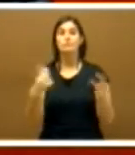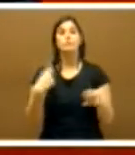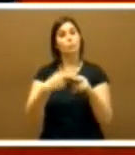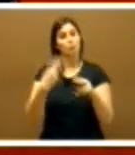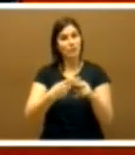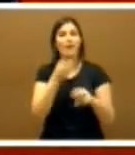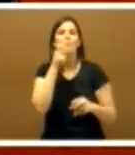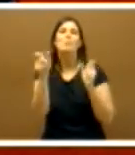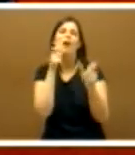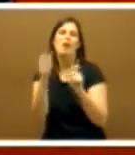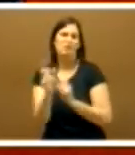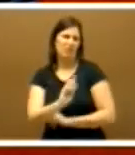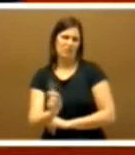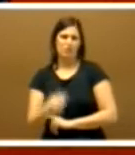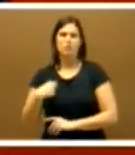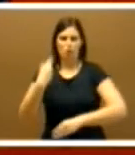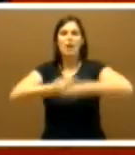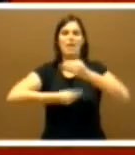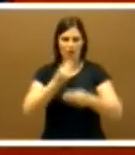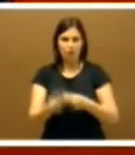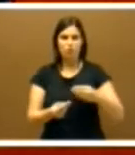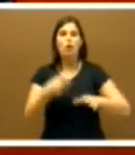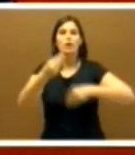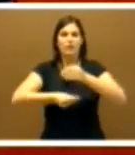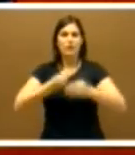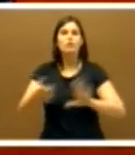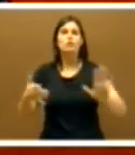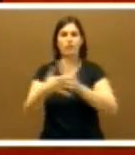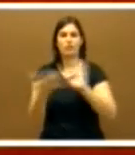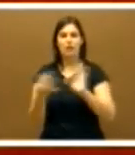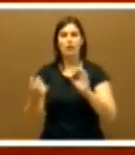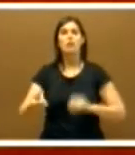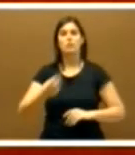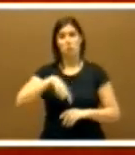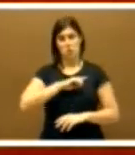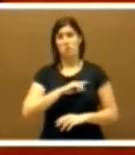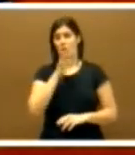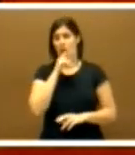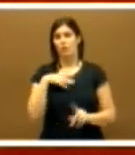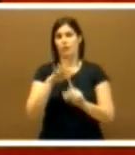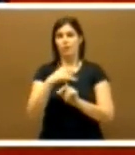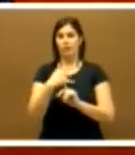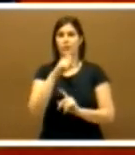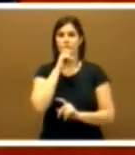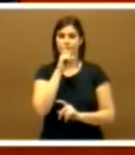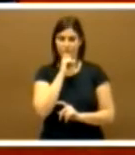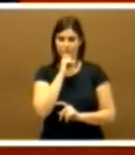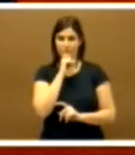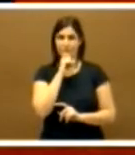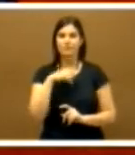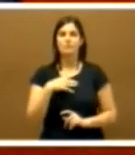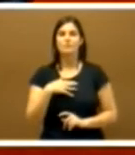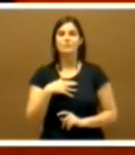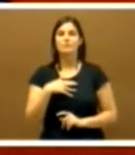la política son hechos. Los hechos ponen de manifiesto que estamos en una situación complicada. Según ustedes,